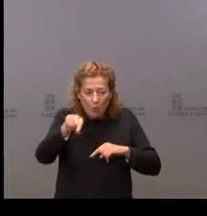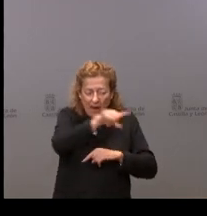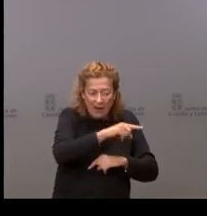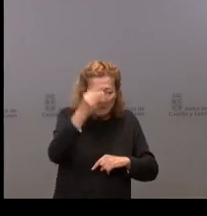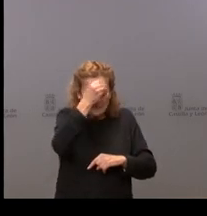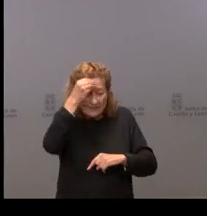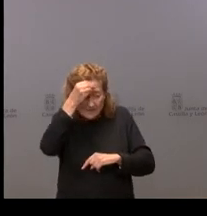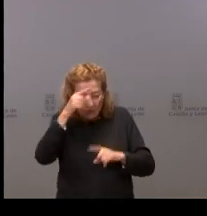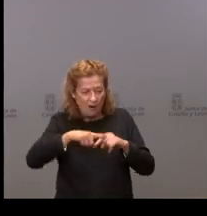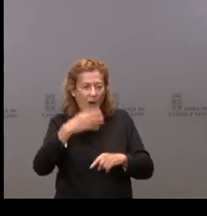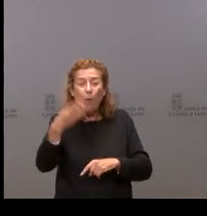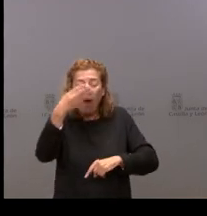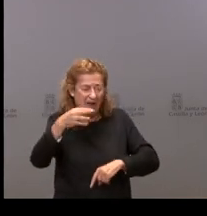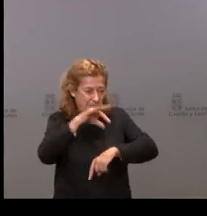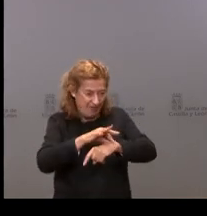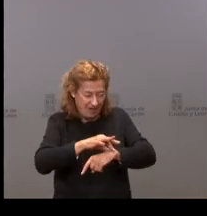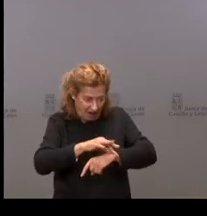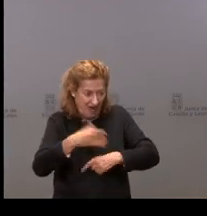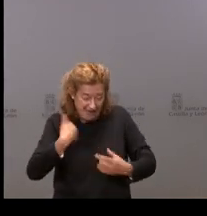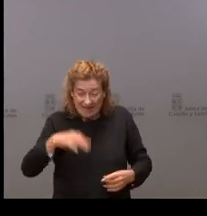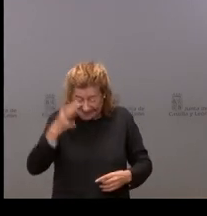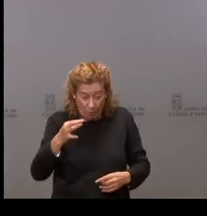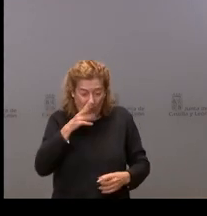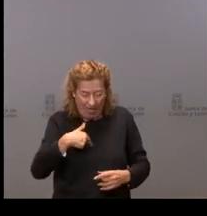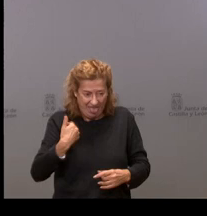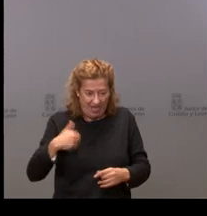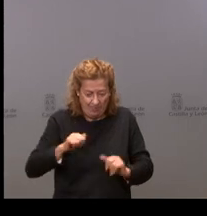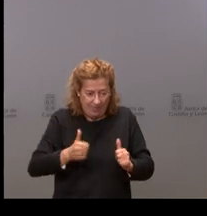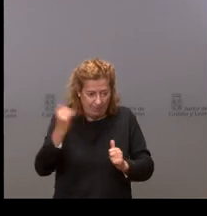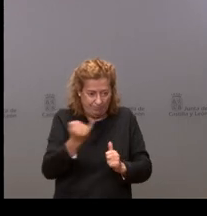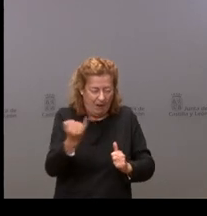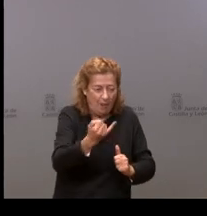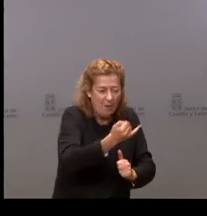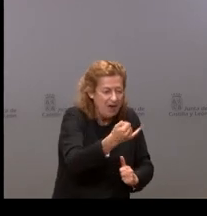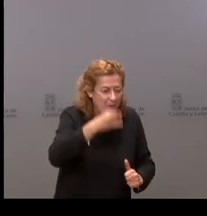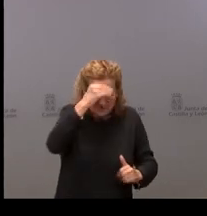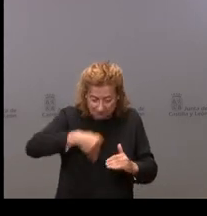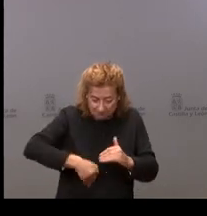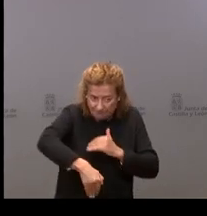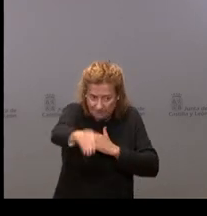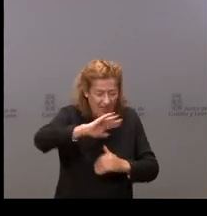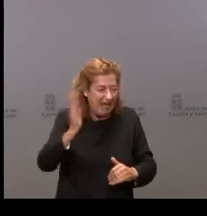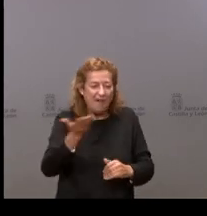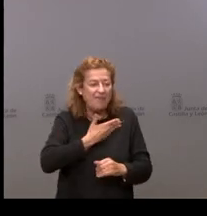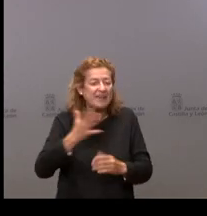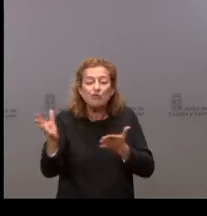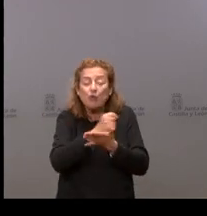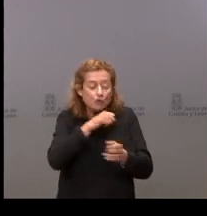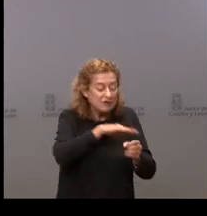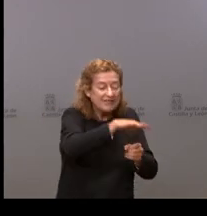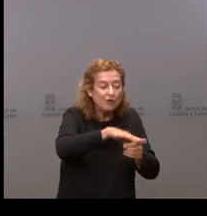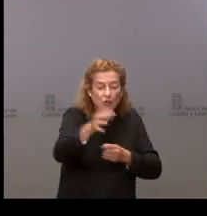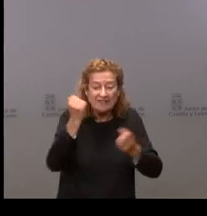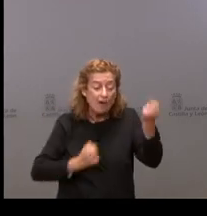avalancha de bajas médicas, que seguramente ya se están produciendo y que, bueno, puede ser que en unos días afecten a todos los sectores económicos